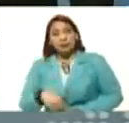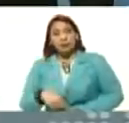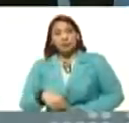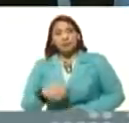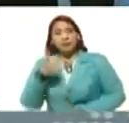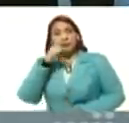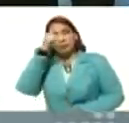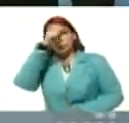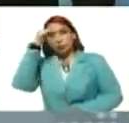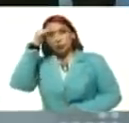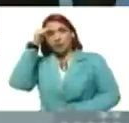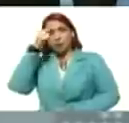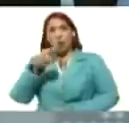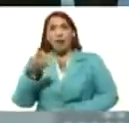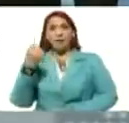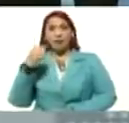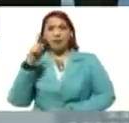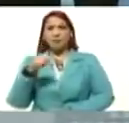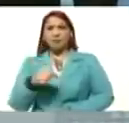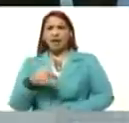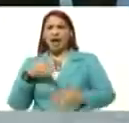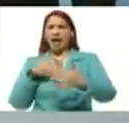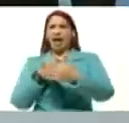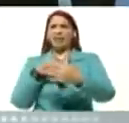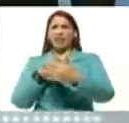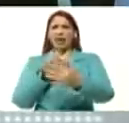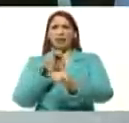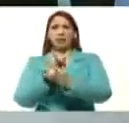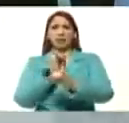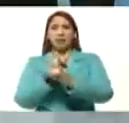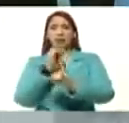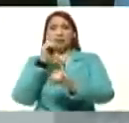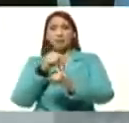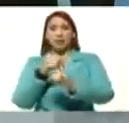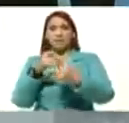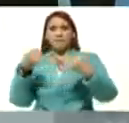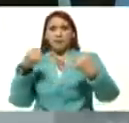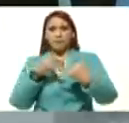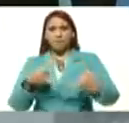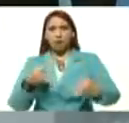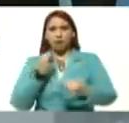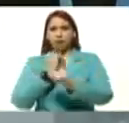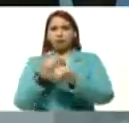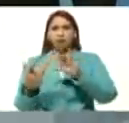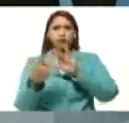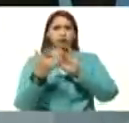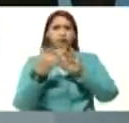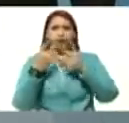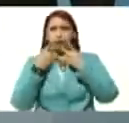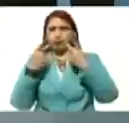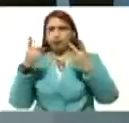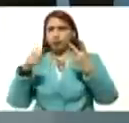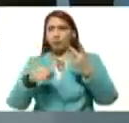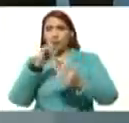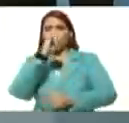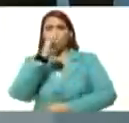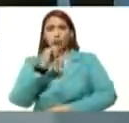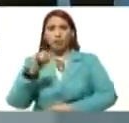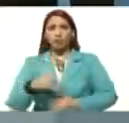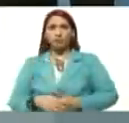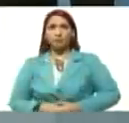semana, sábado, domingo y ayer, hubo un ataque, allá, a líneas de interconexión, y transmisión, en el Zulia,